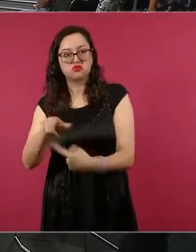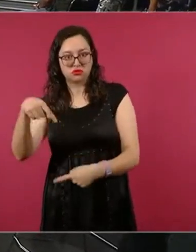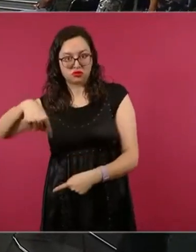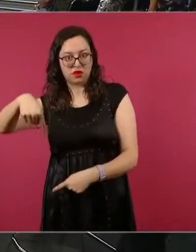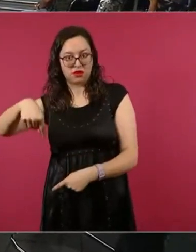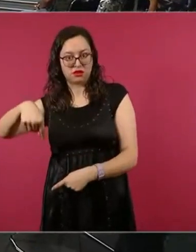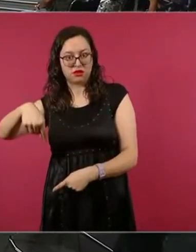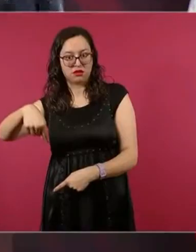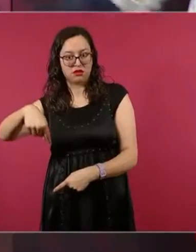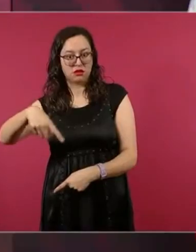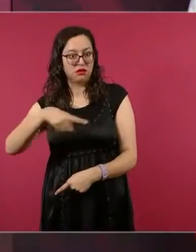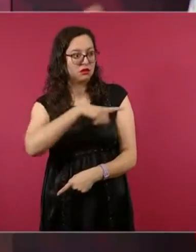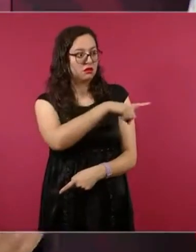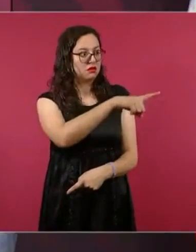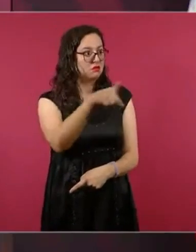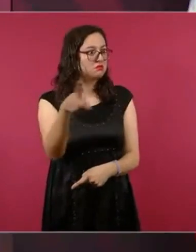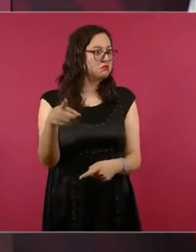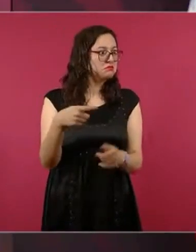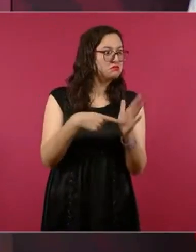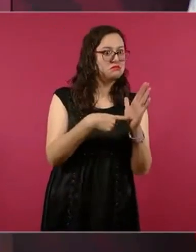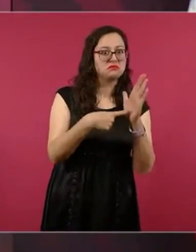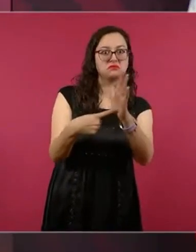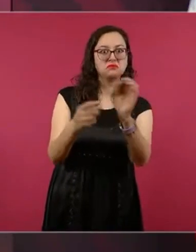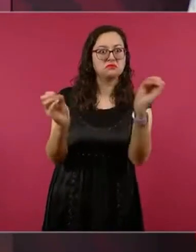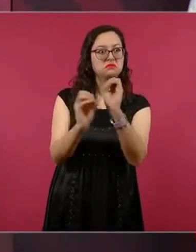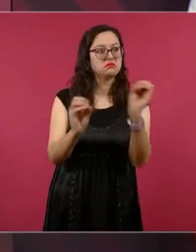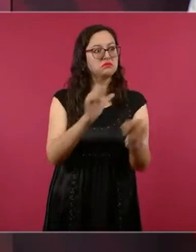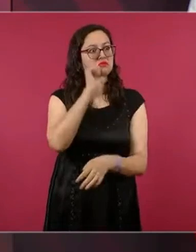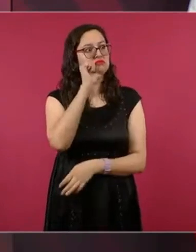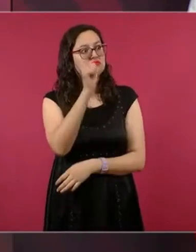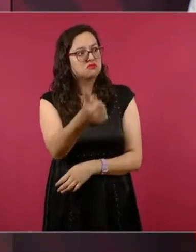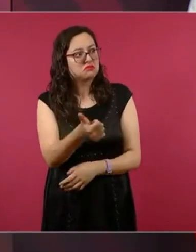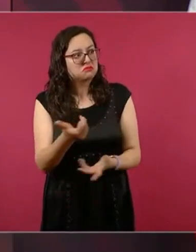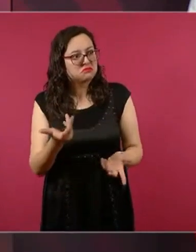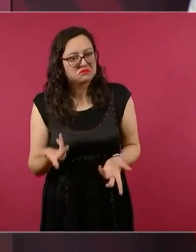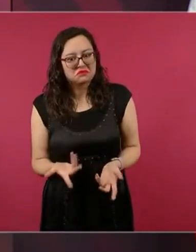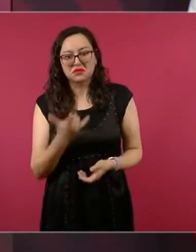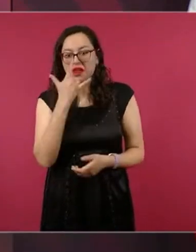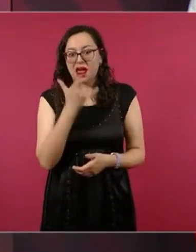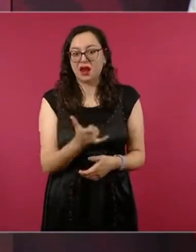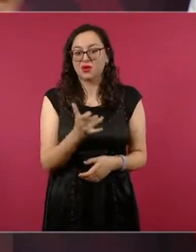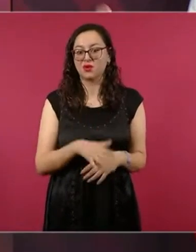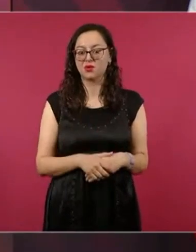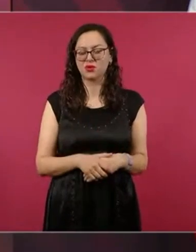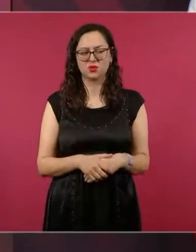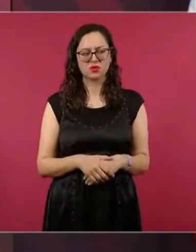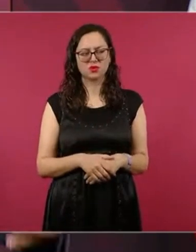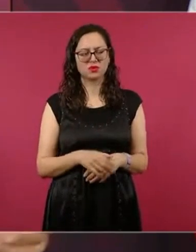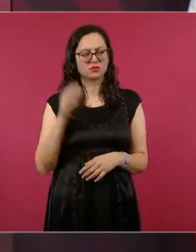No le importa eso a la gente, sí es